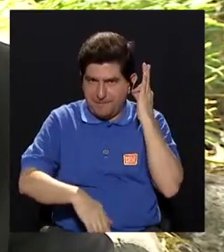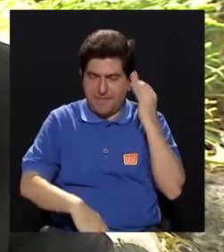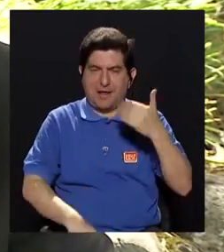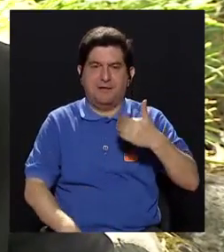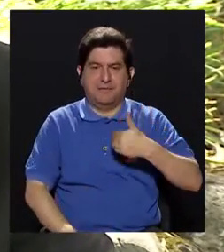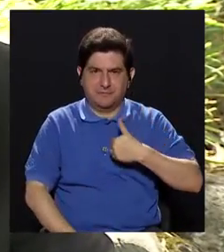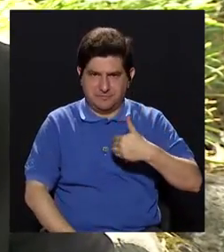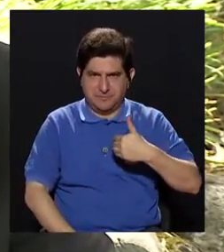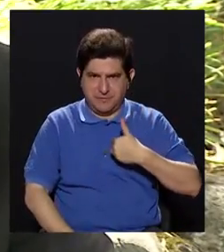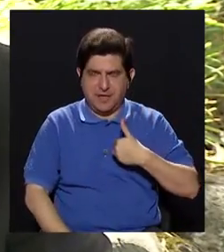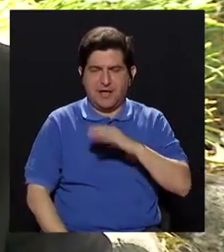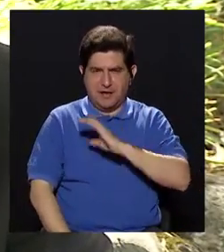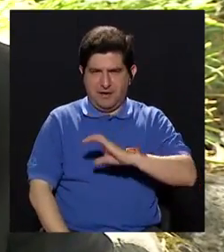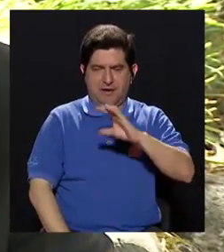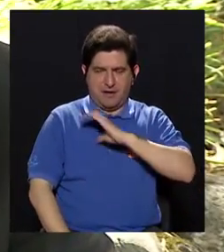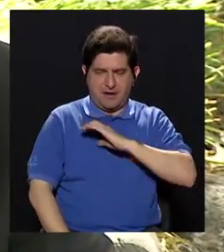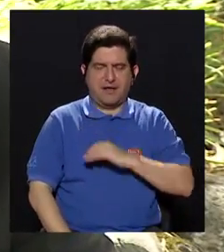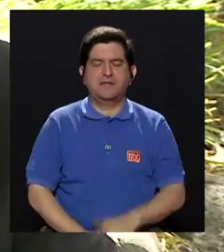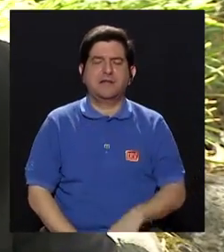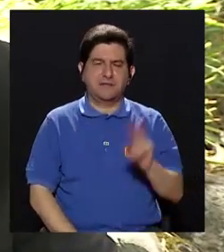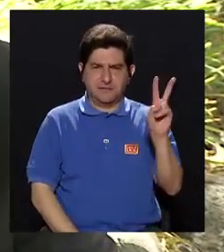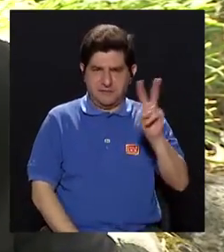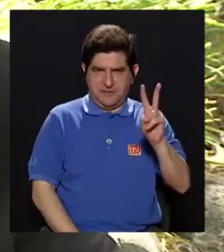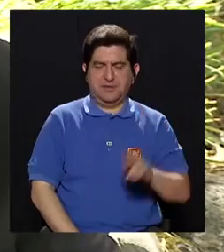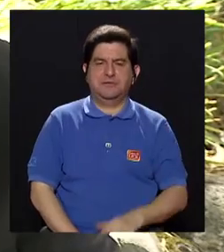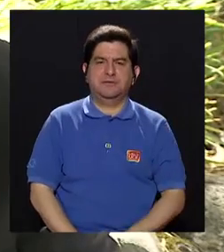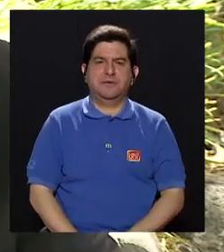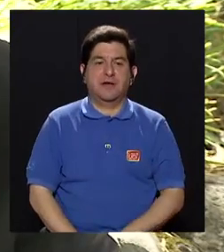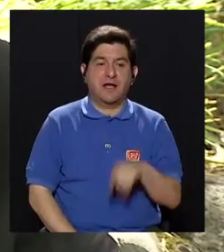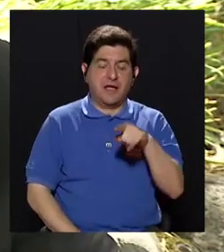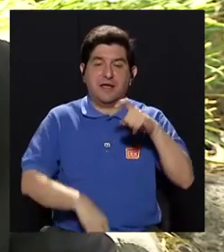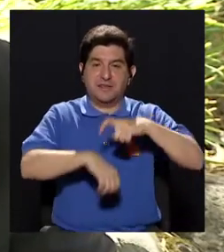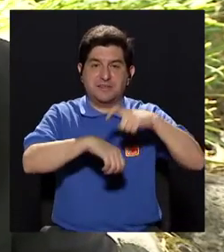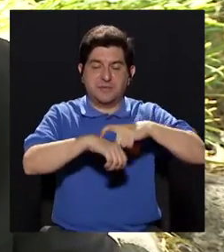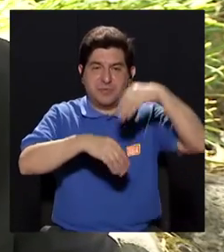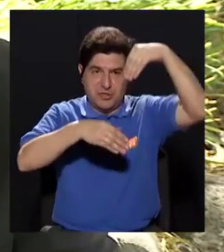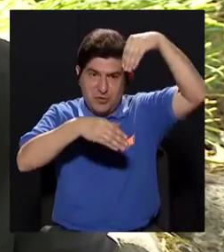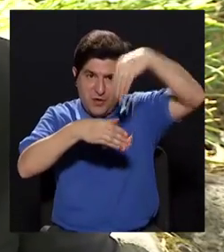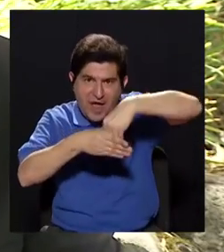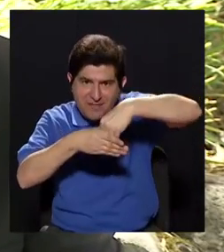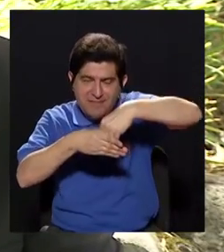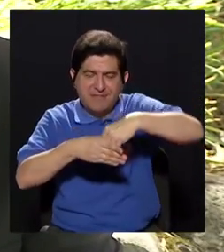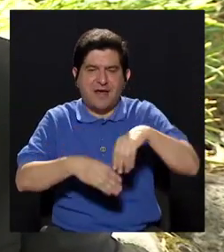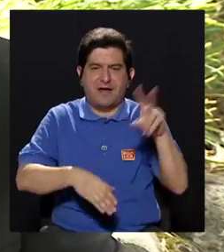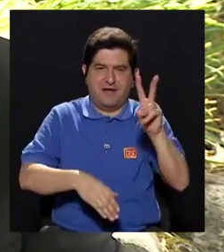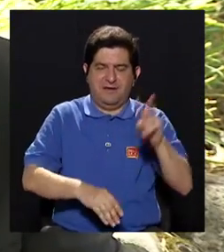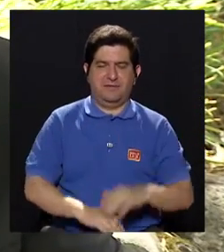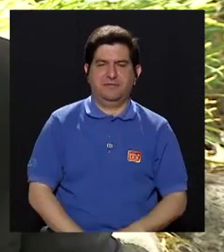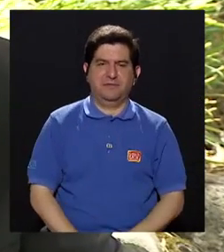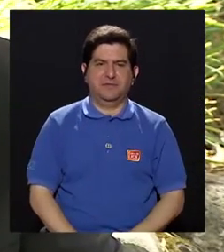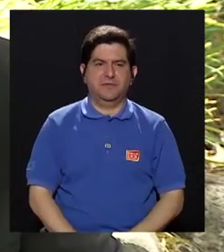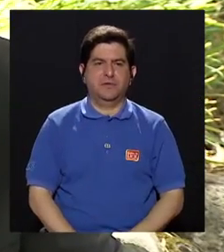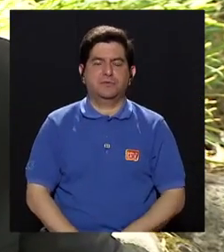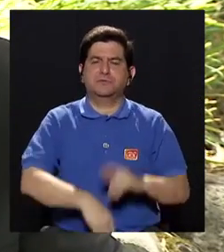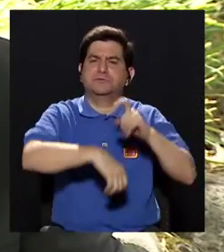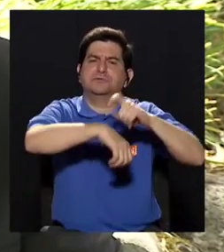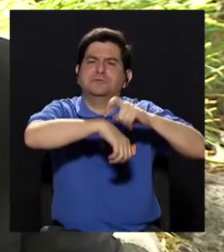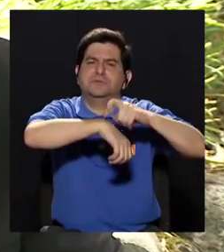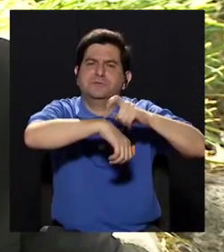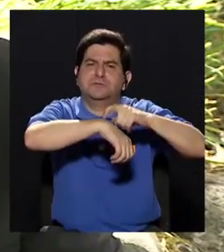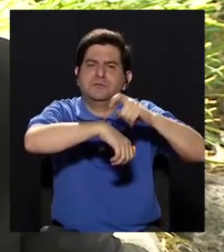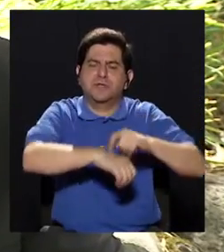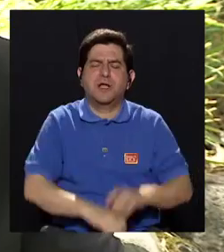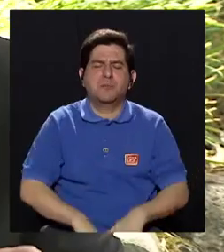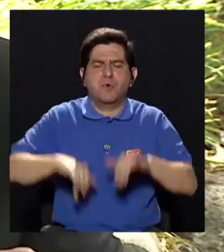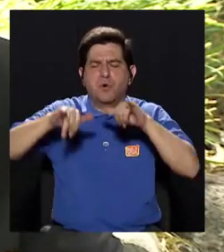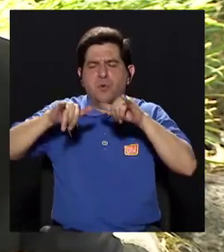partículas virales en salida. Entonces, hay una inoculación de las partículas virales. Ocurre un periodo, que es el periodo de